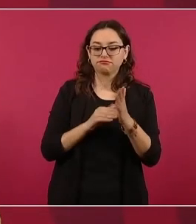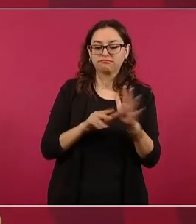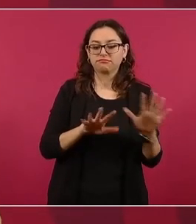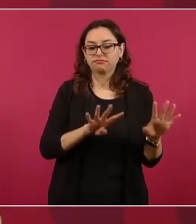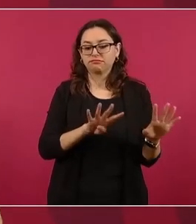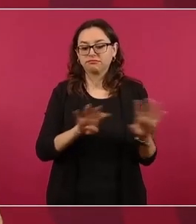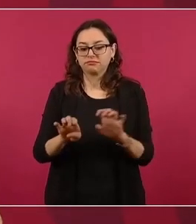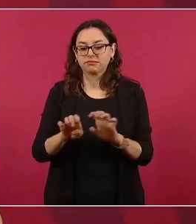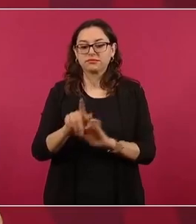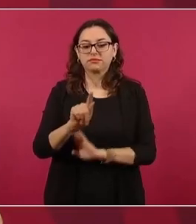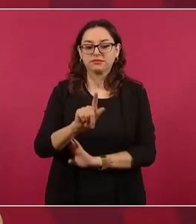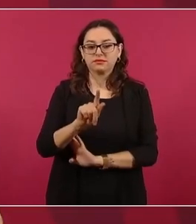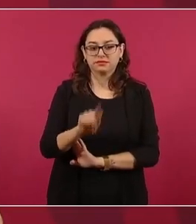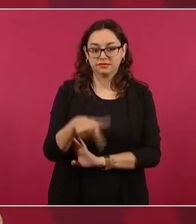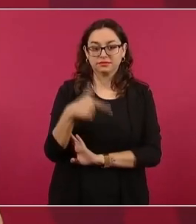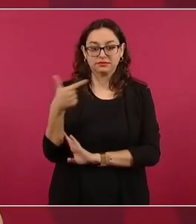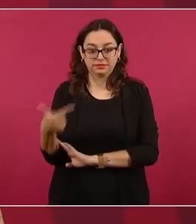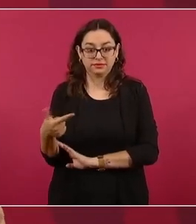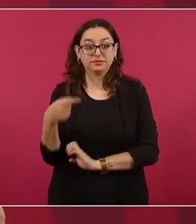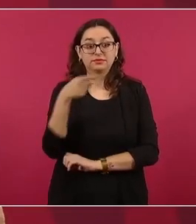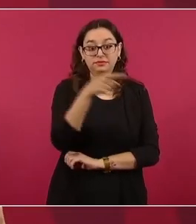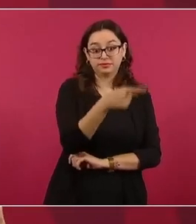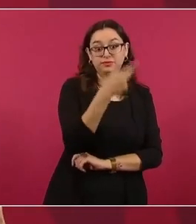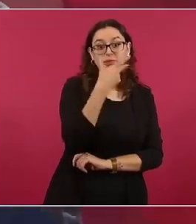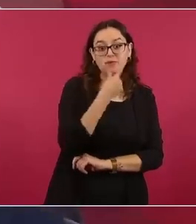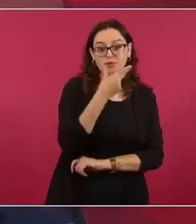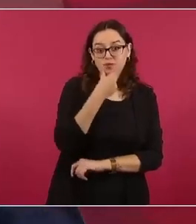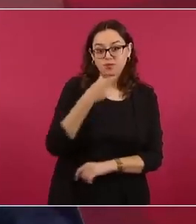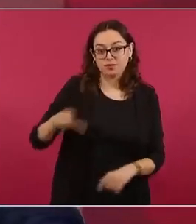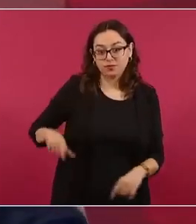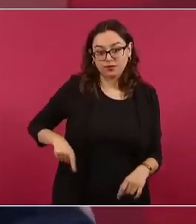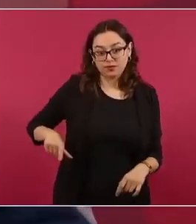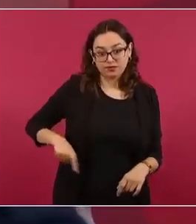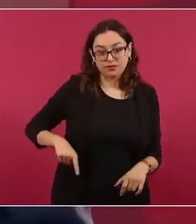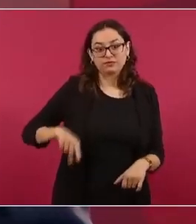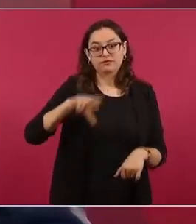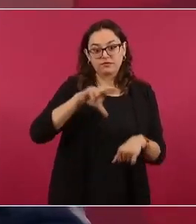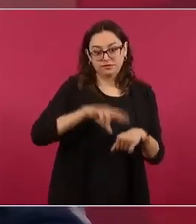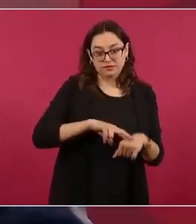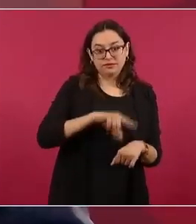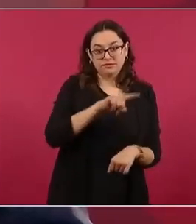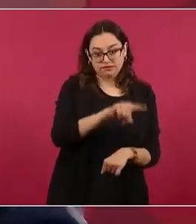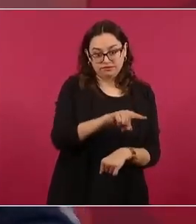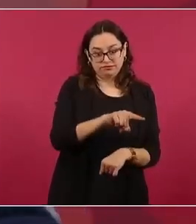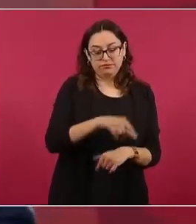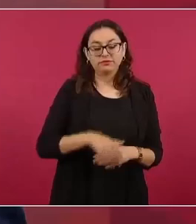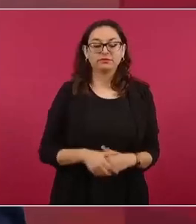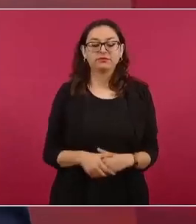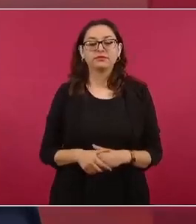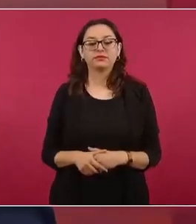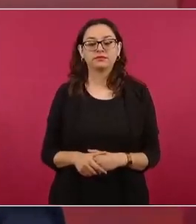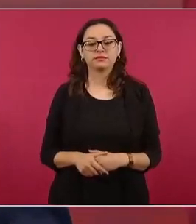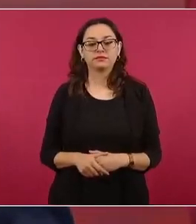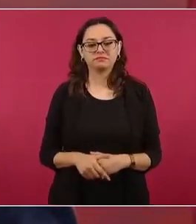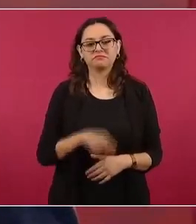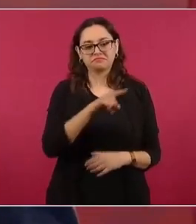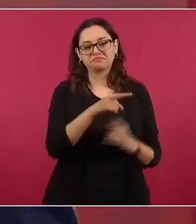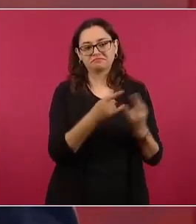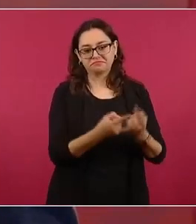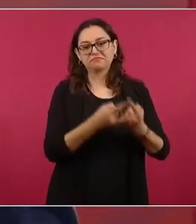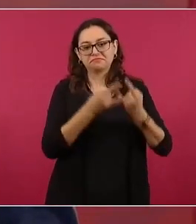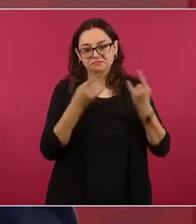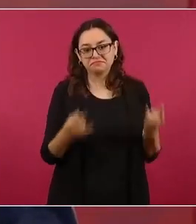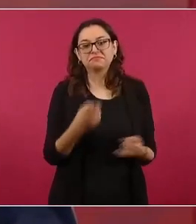siendo él gobernador estaba entrando como gobernador pero esto